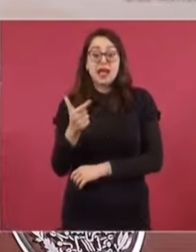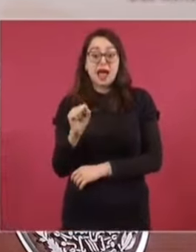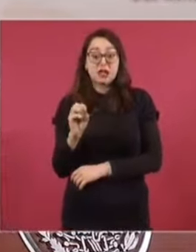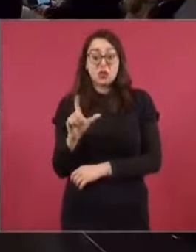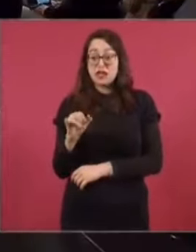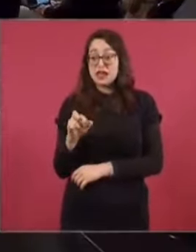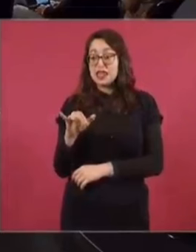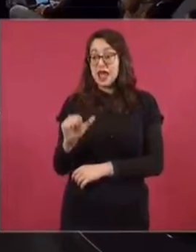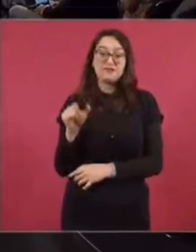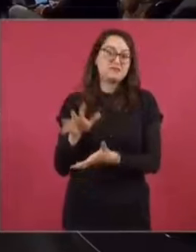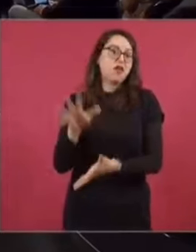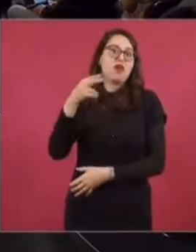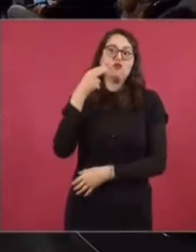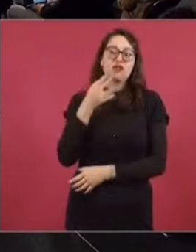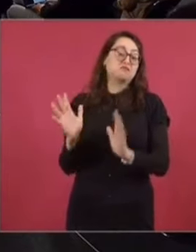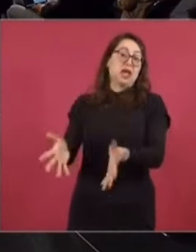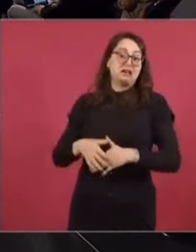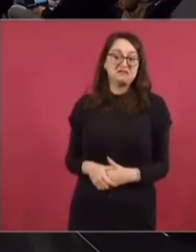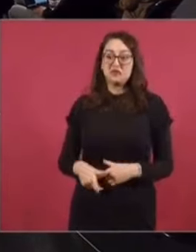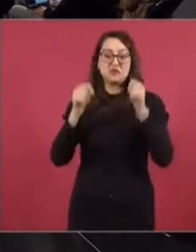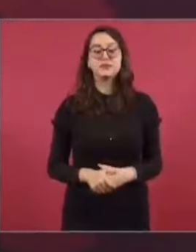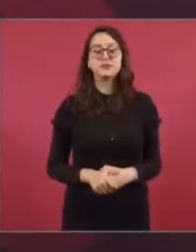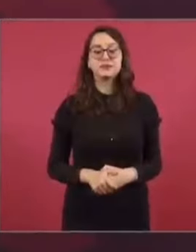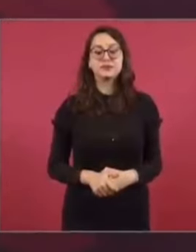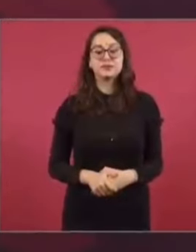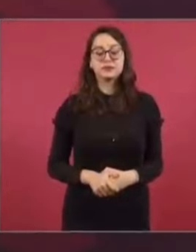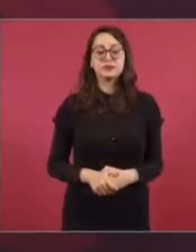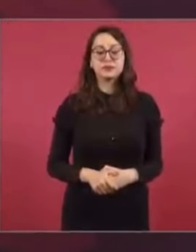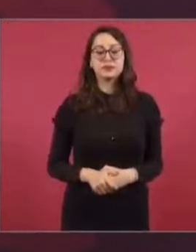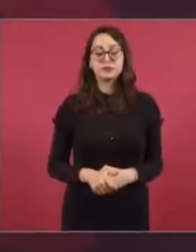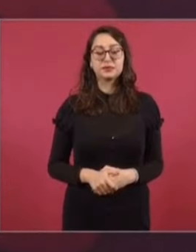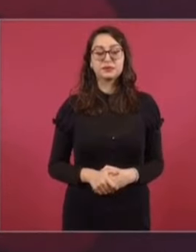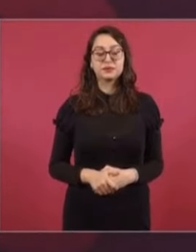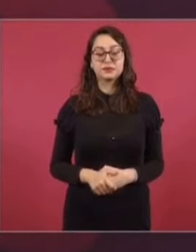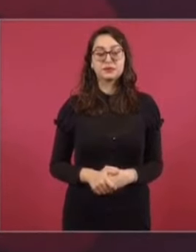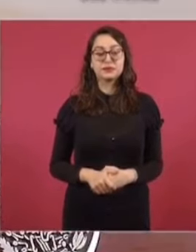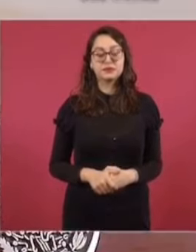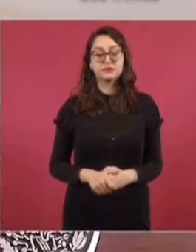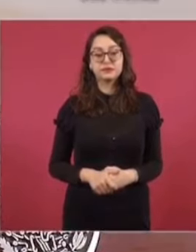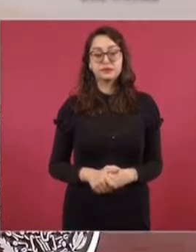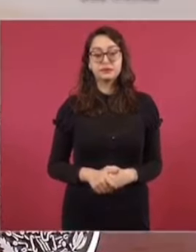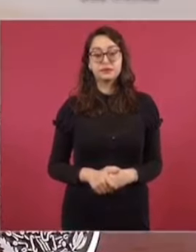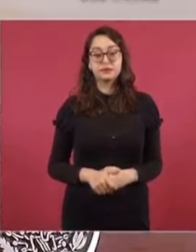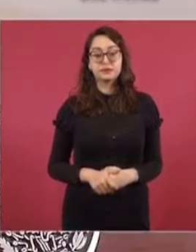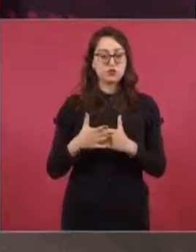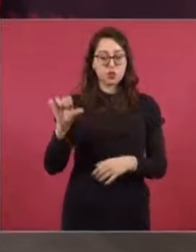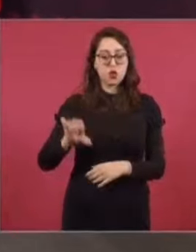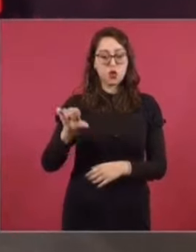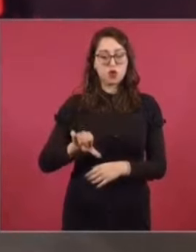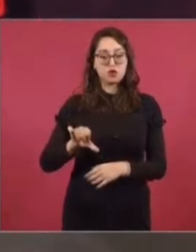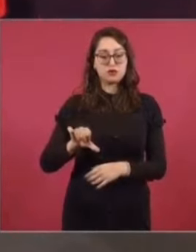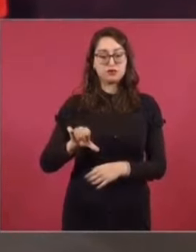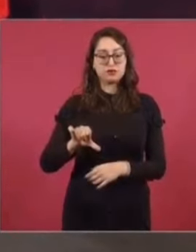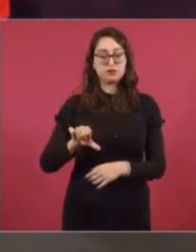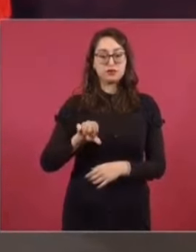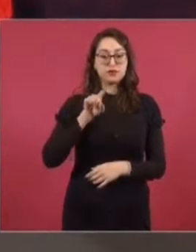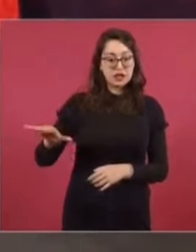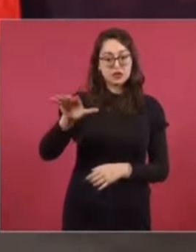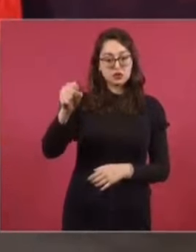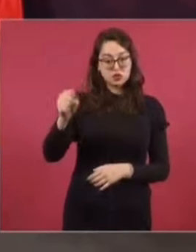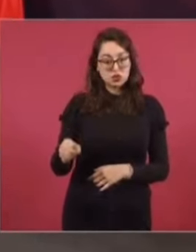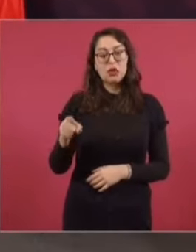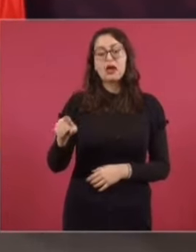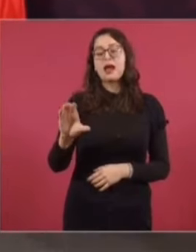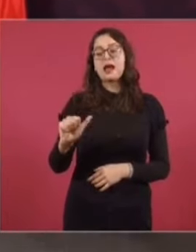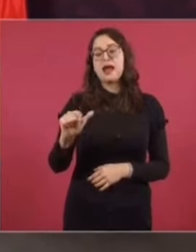Sí, ya. Y allá es válido, las dos formas. Bueno, vamos a inaugurar en Conguas, en Calakmul.